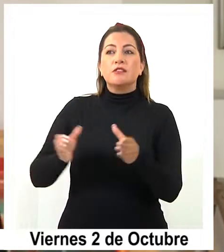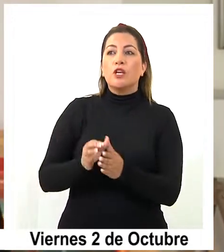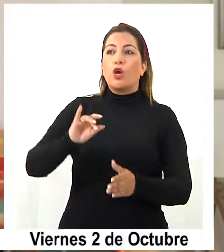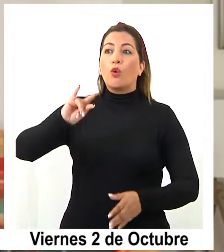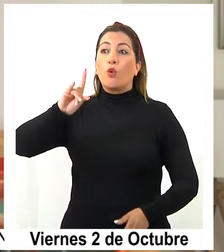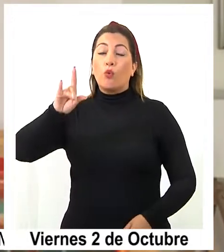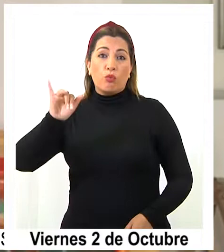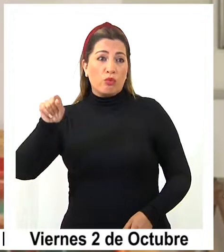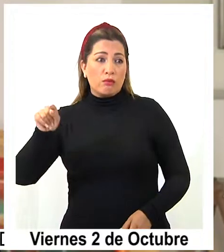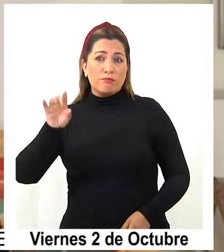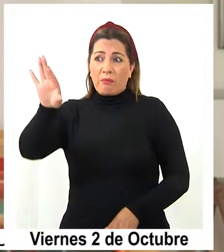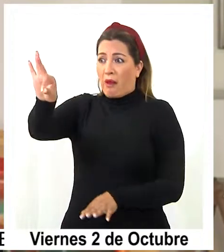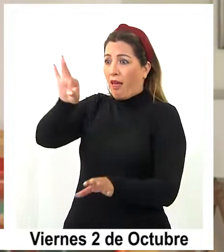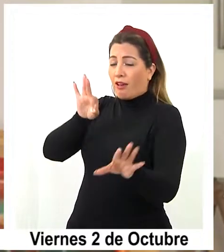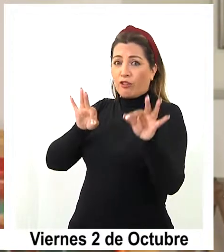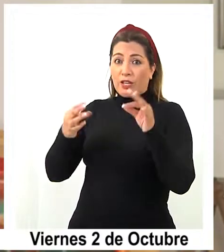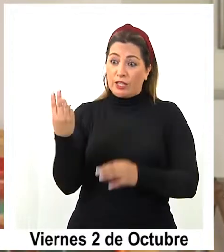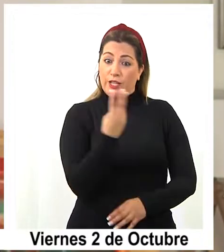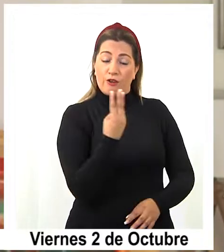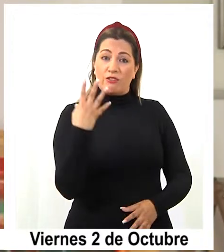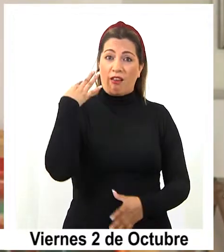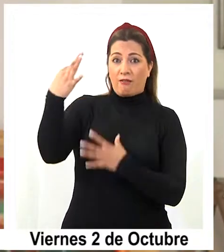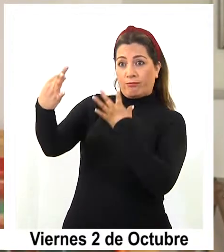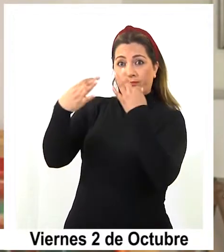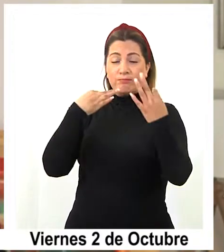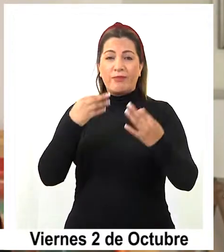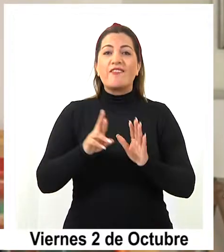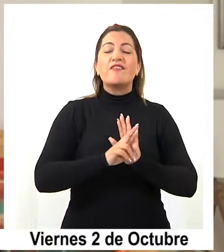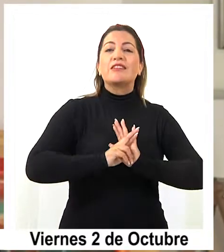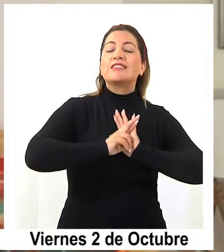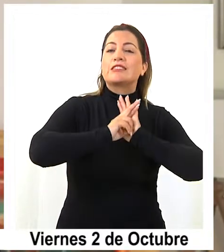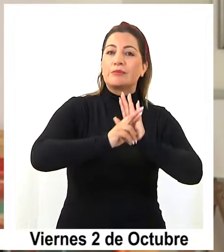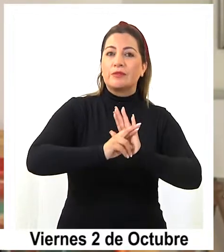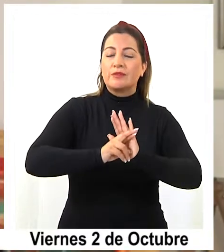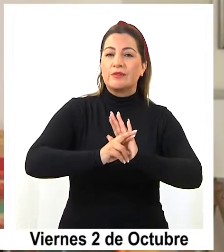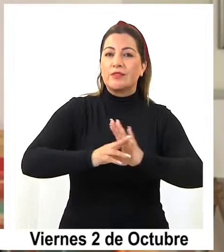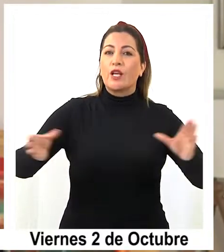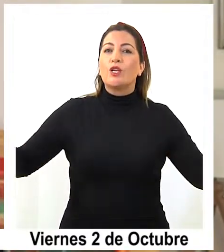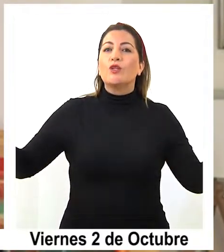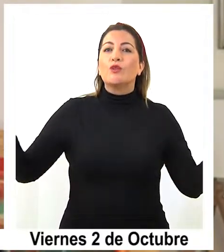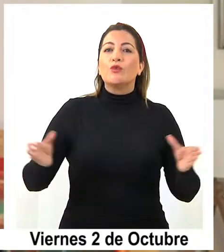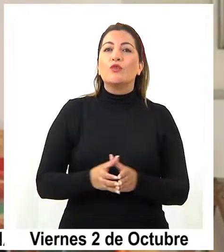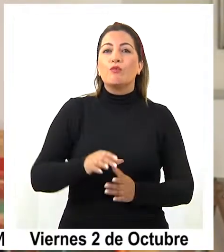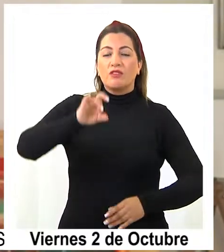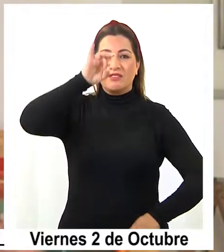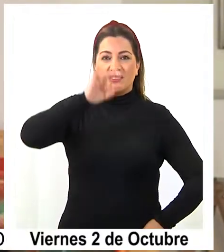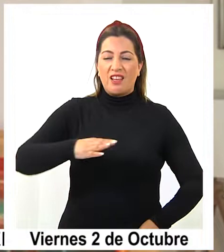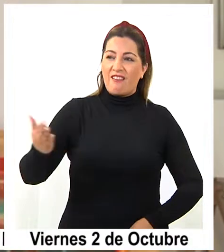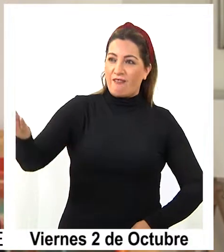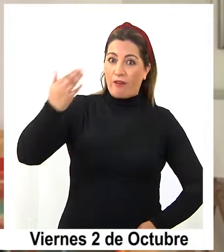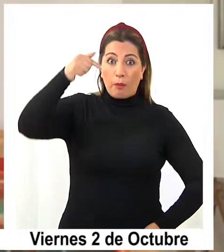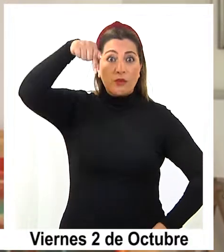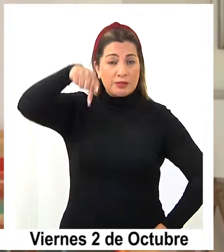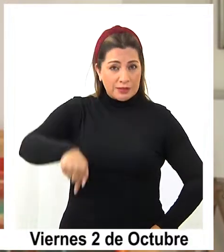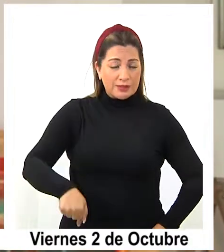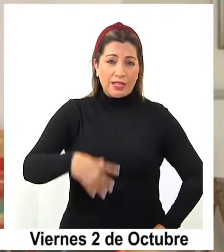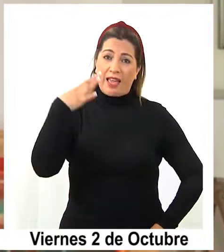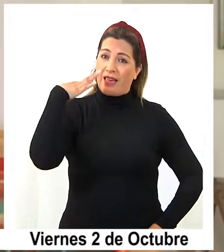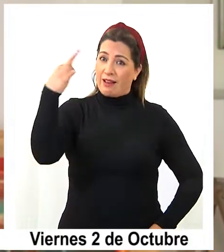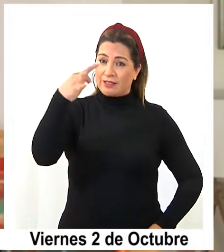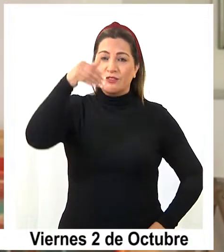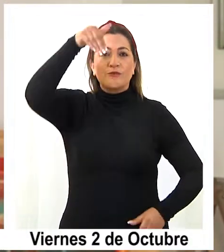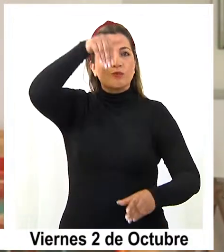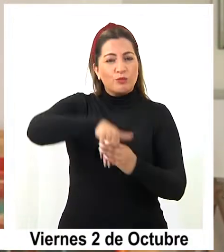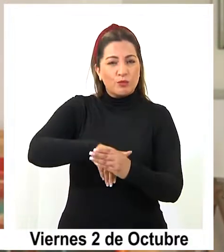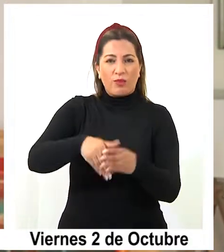UDI, para elegir entre nosotros quién va a representar al conglomerado de Chile Vamos. Obviamente esta elección les va a